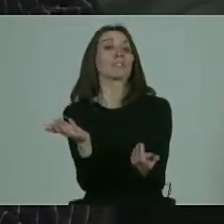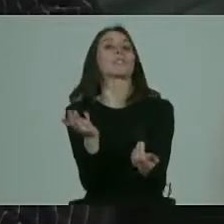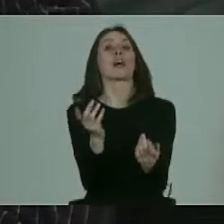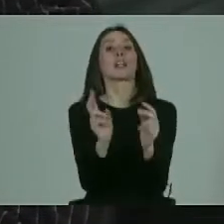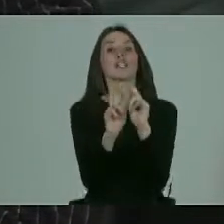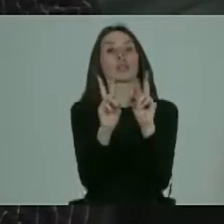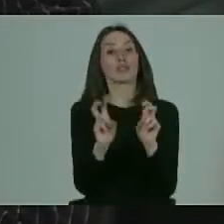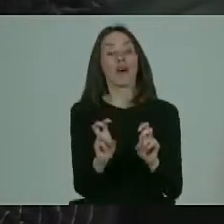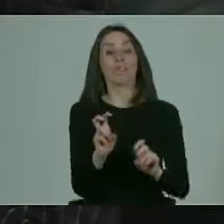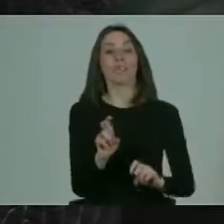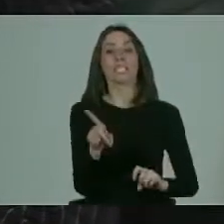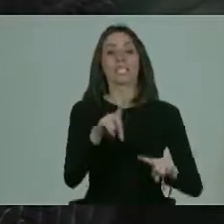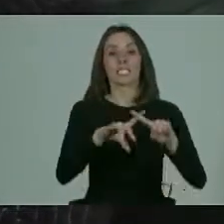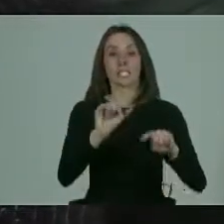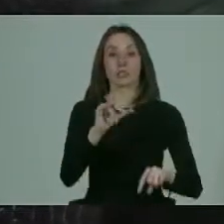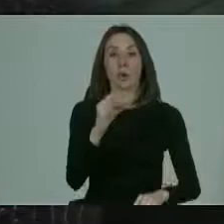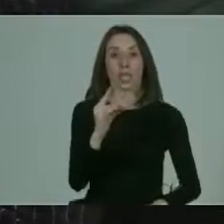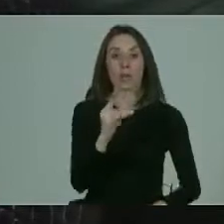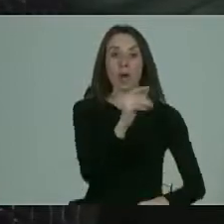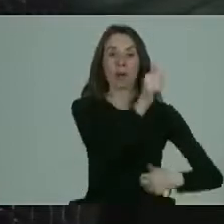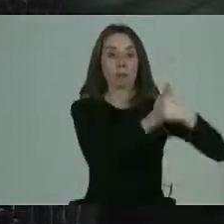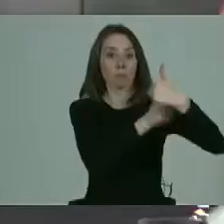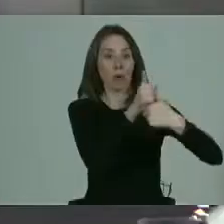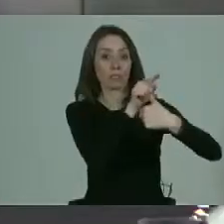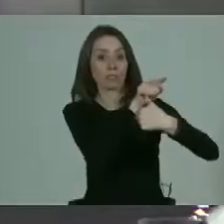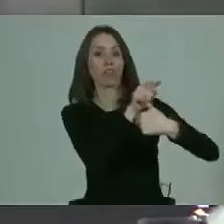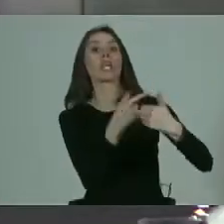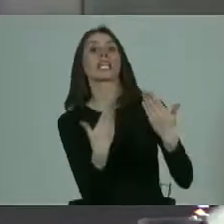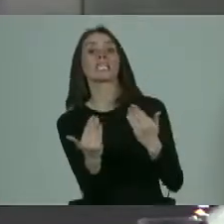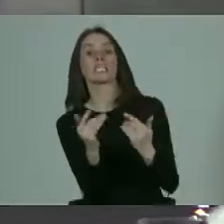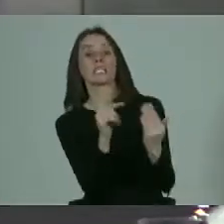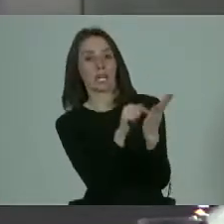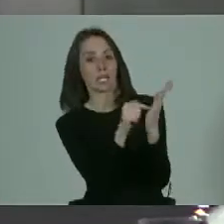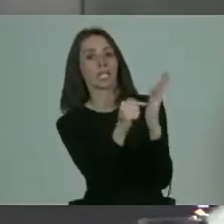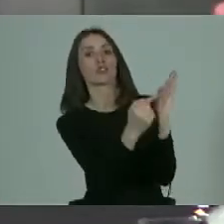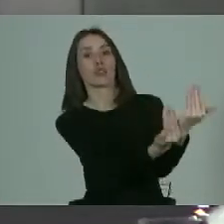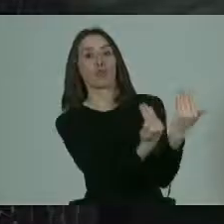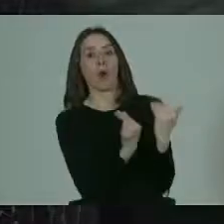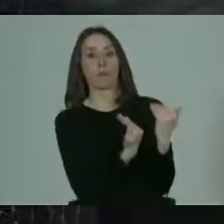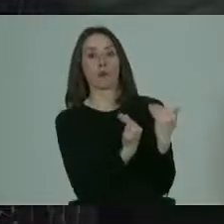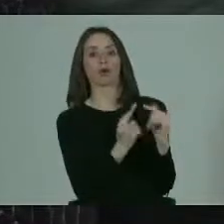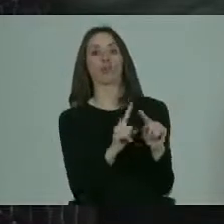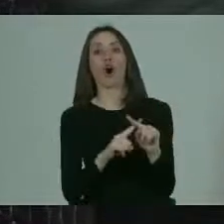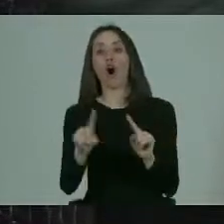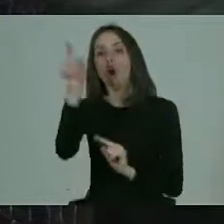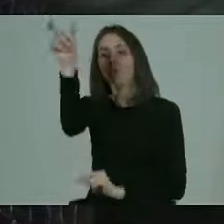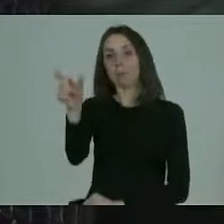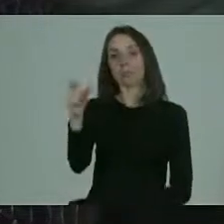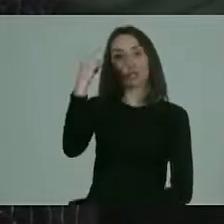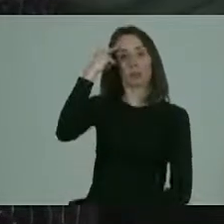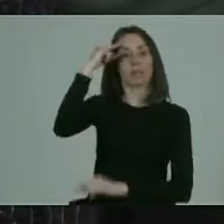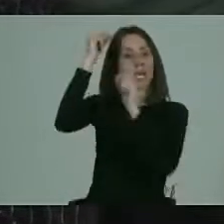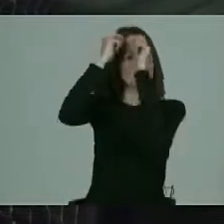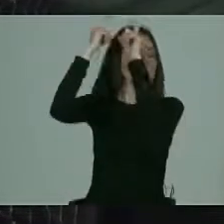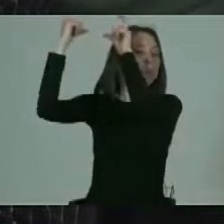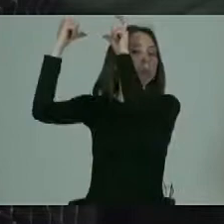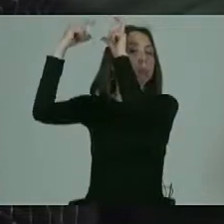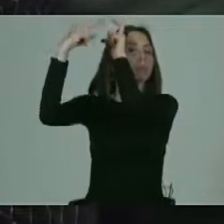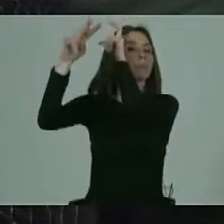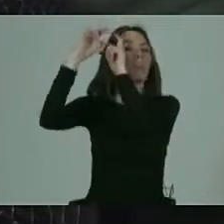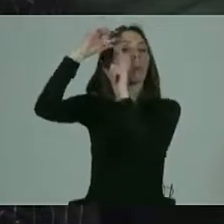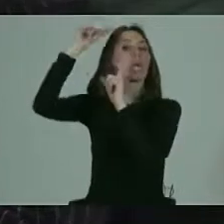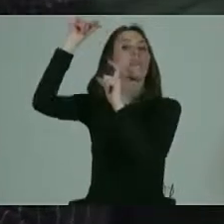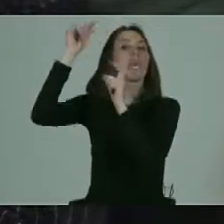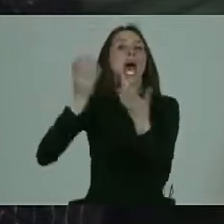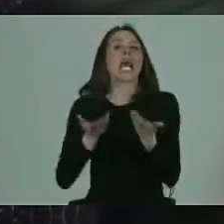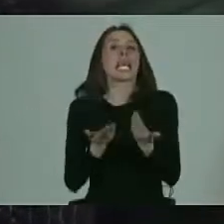con respecto a la sexualidad de los profesionales lo que nosotros necesitamos es este apoyo y no que otro piense en su imaginario intelectual